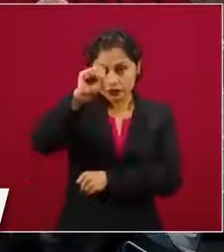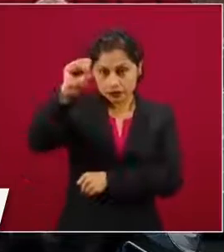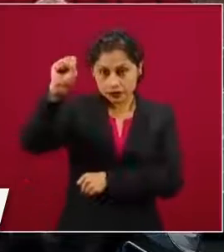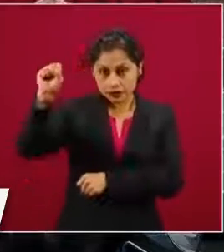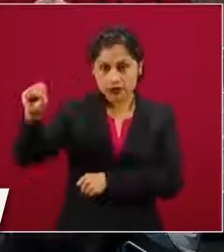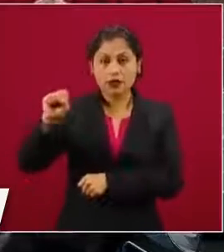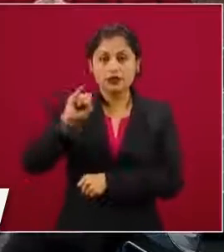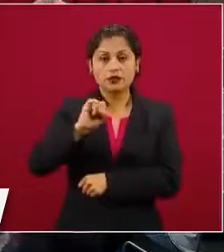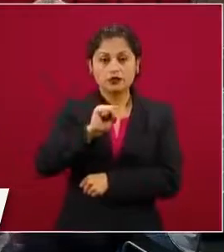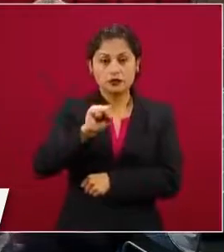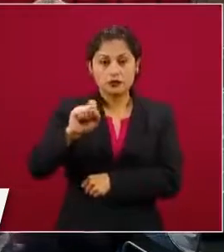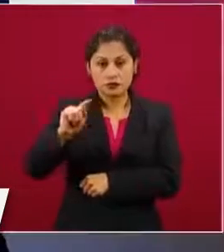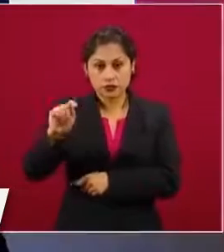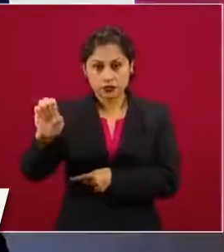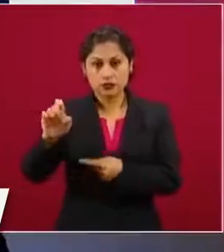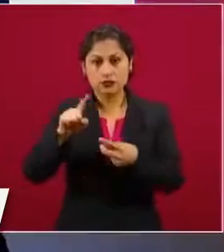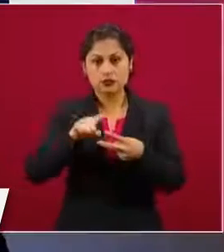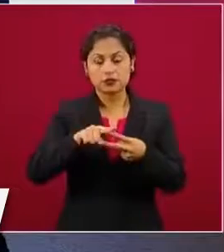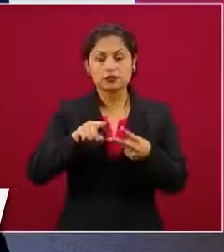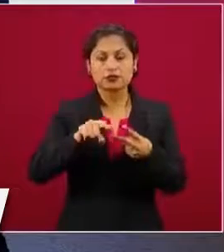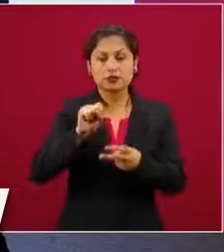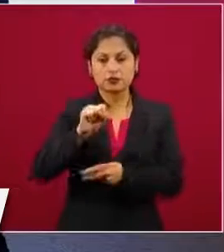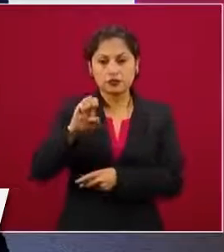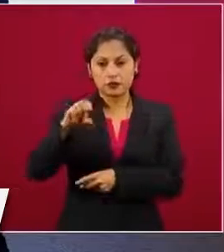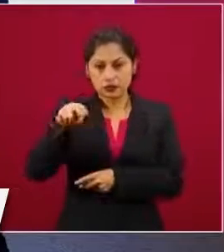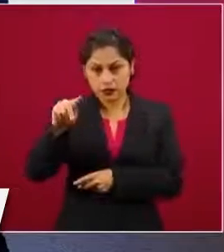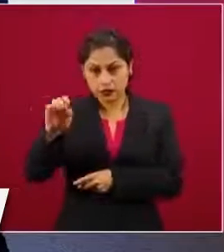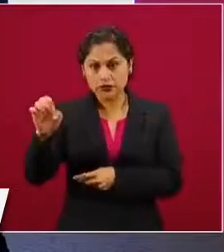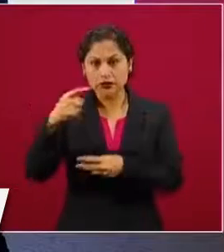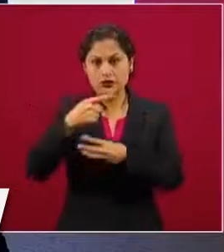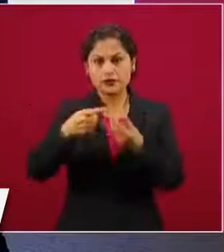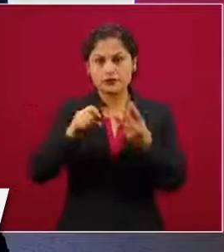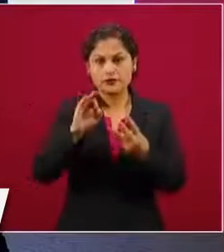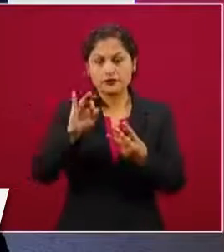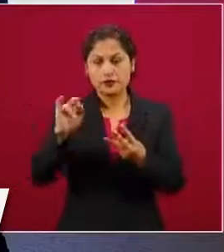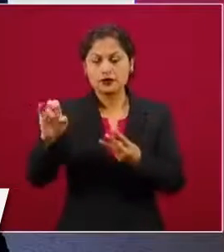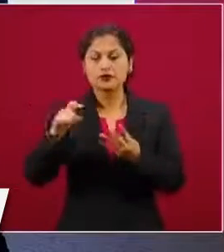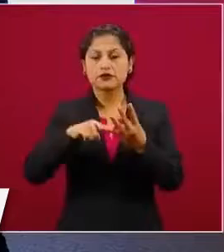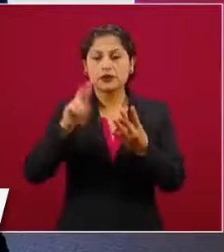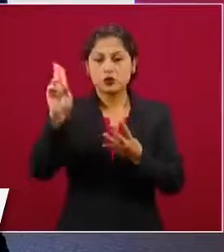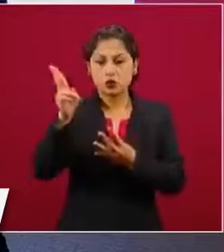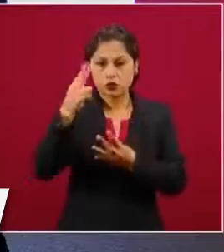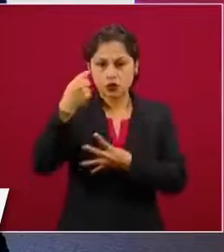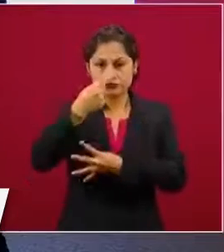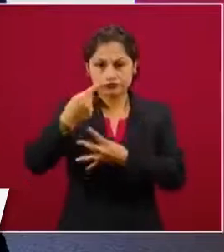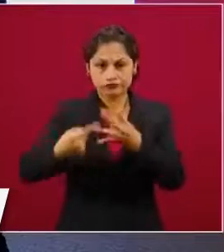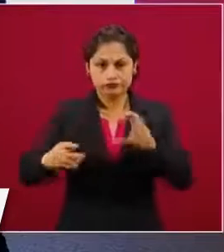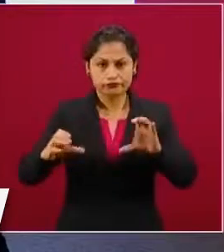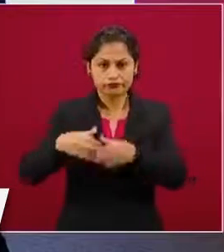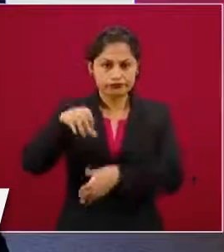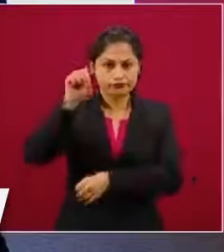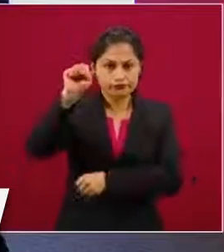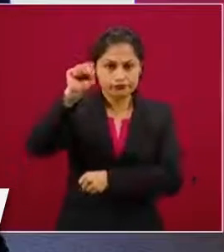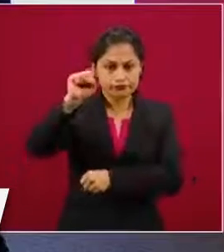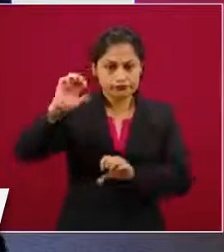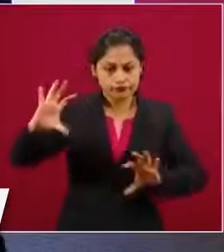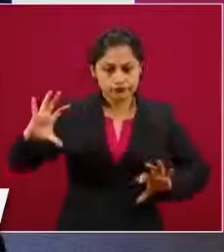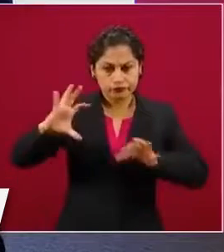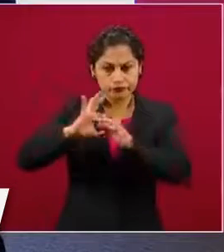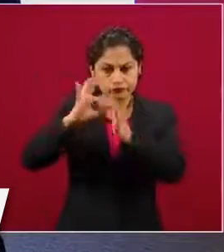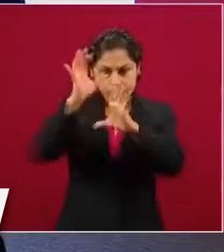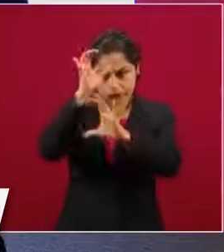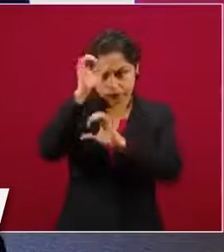la Educación, de la FEDSE, de la UNAM, se hizo una reprogramación en el programa de créditos